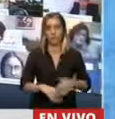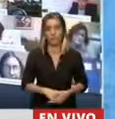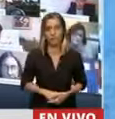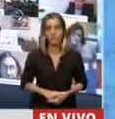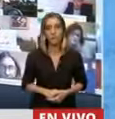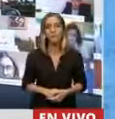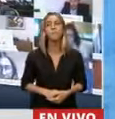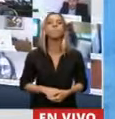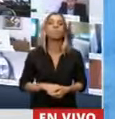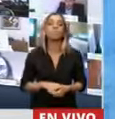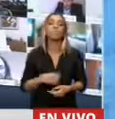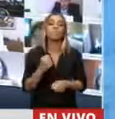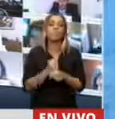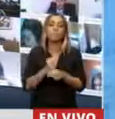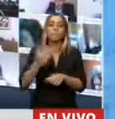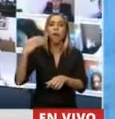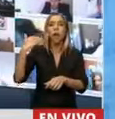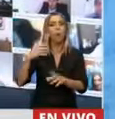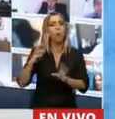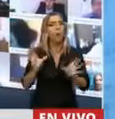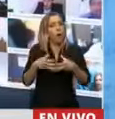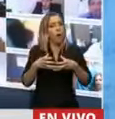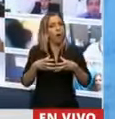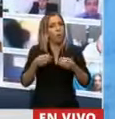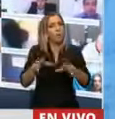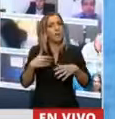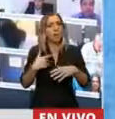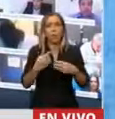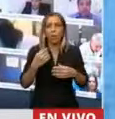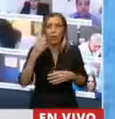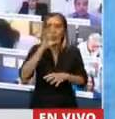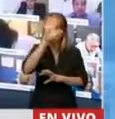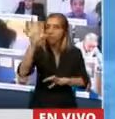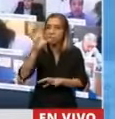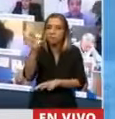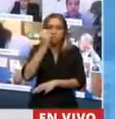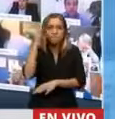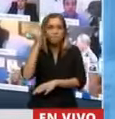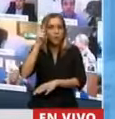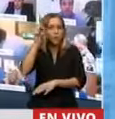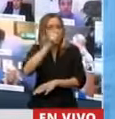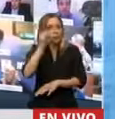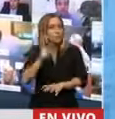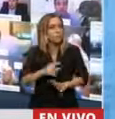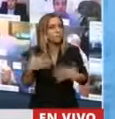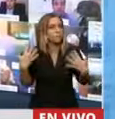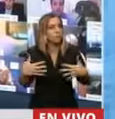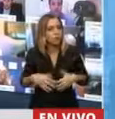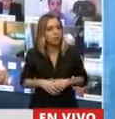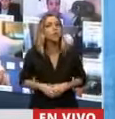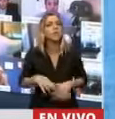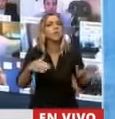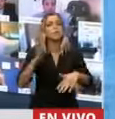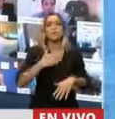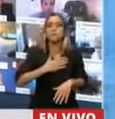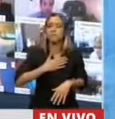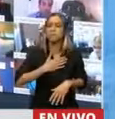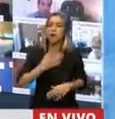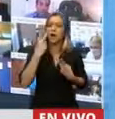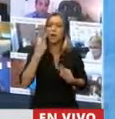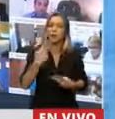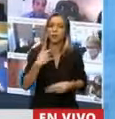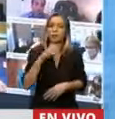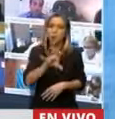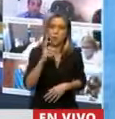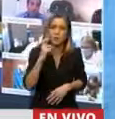mancomunado en las provincias, y quiero en ese sentido reconocer el trabajo en mi provincia, en provincia de San Luis,